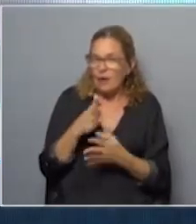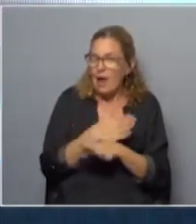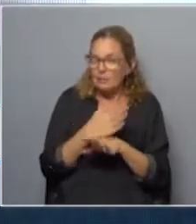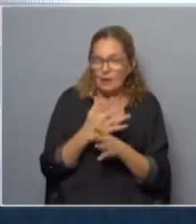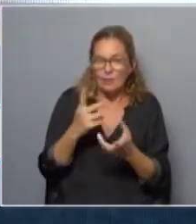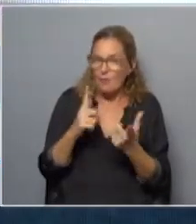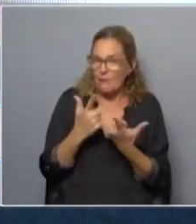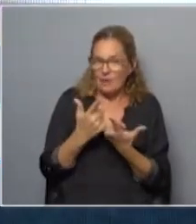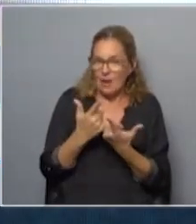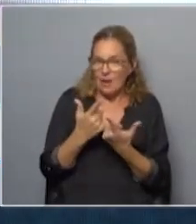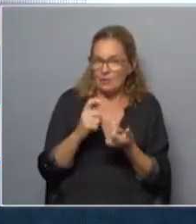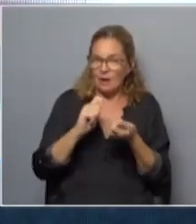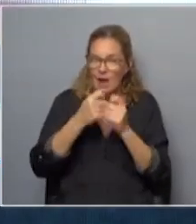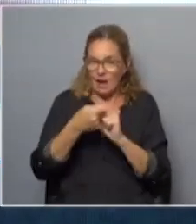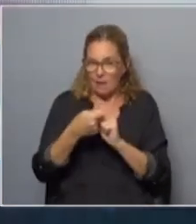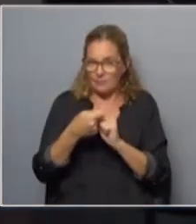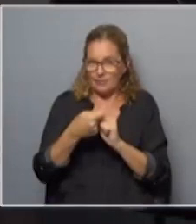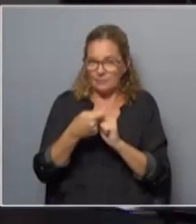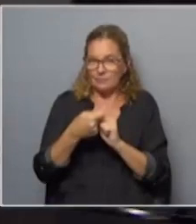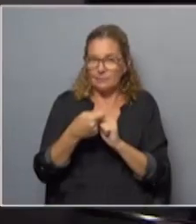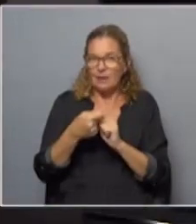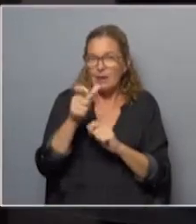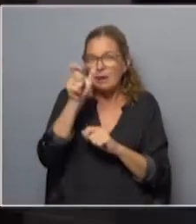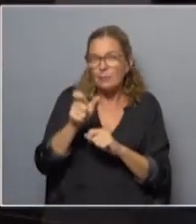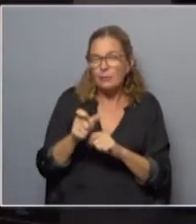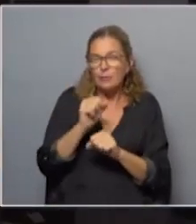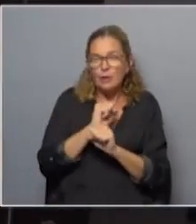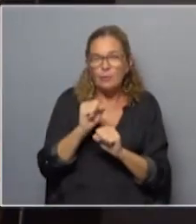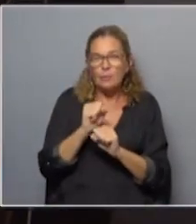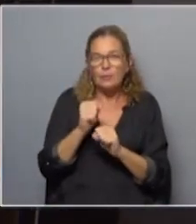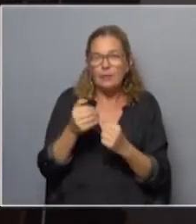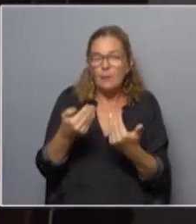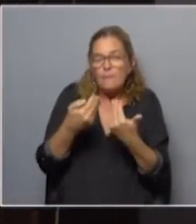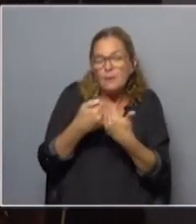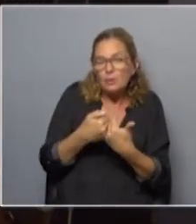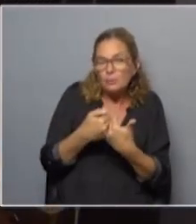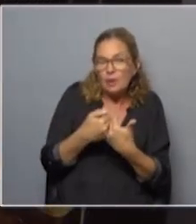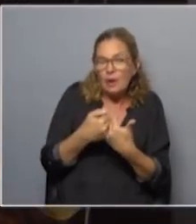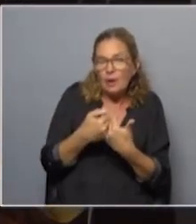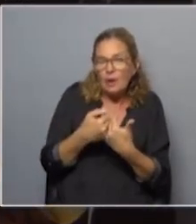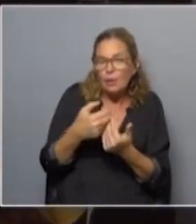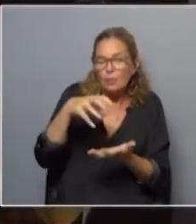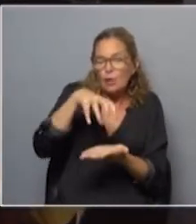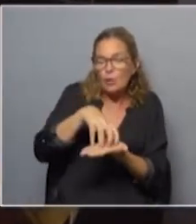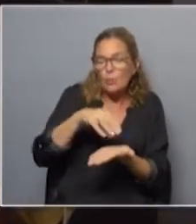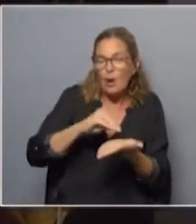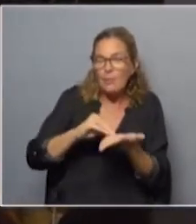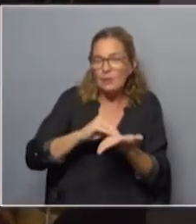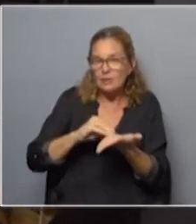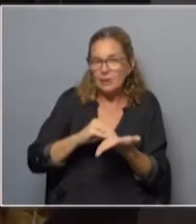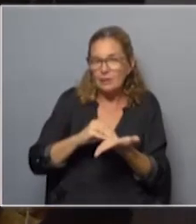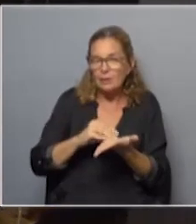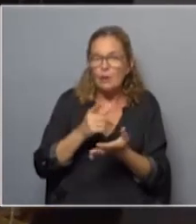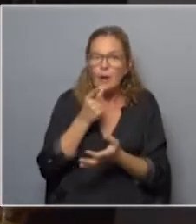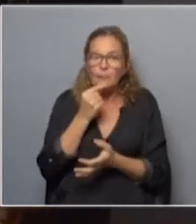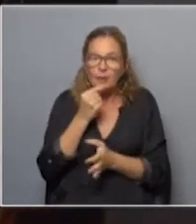antes de esta modificación legal en la que la persona no podía ser interrogada en sede administrativa, digamos, en la